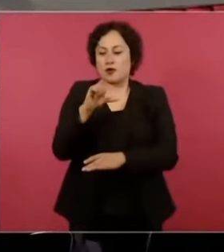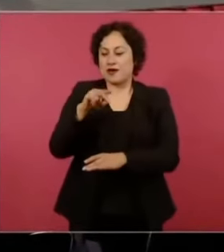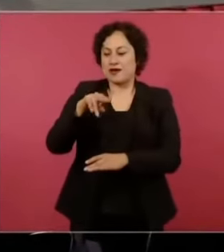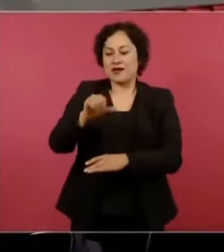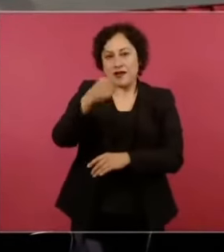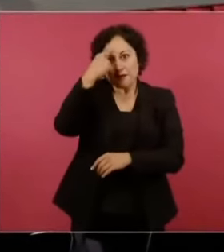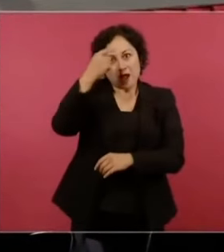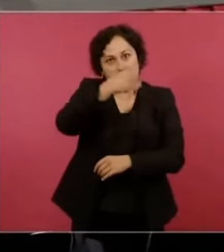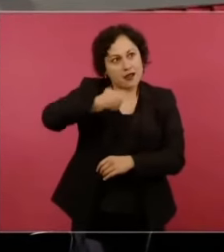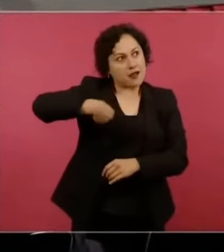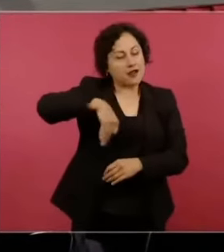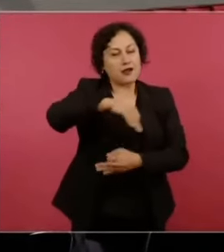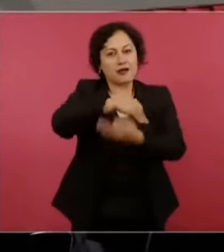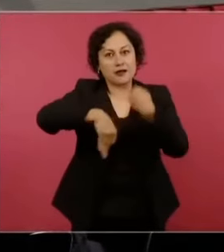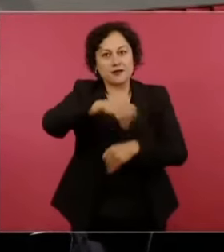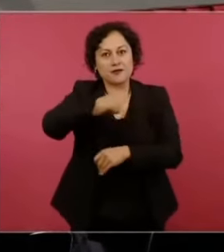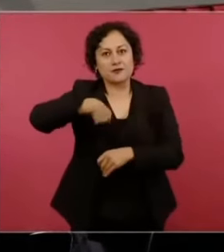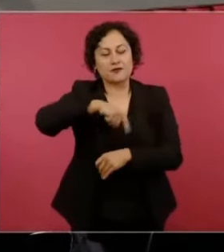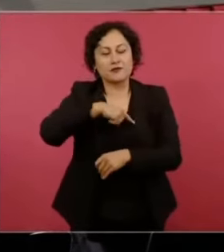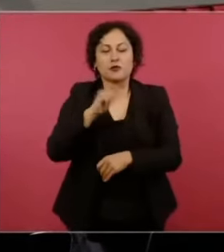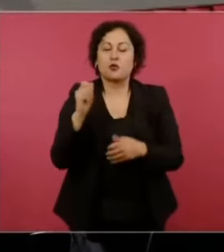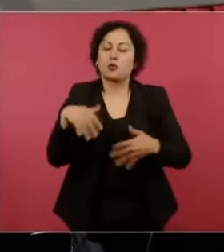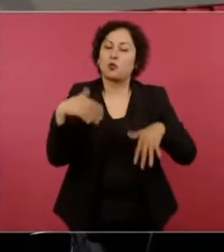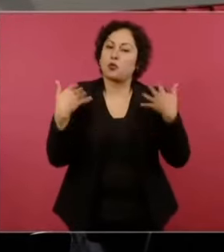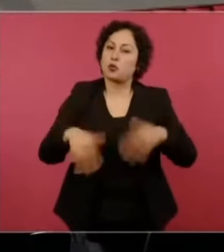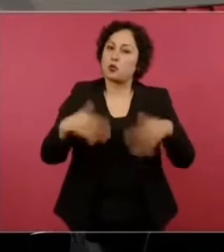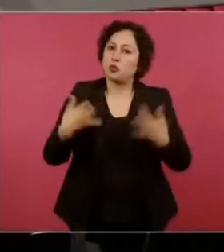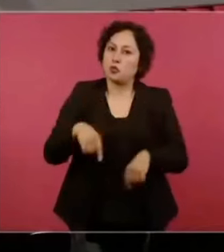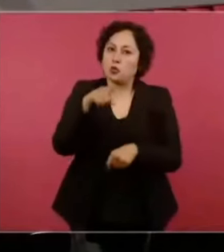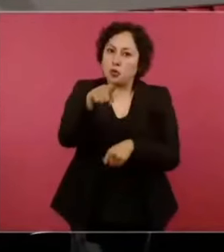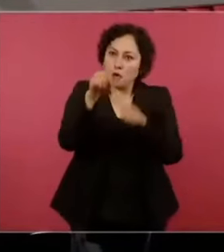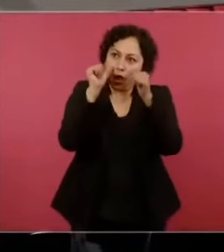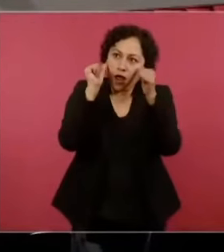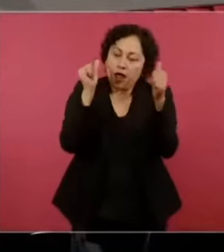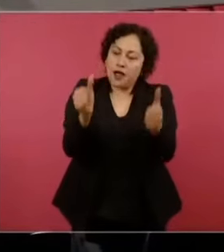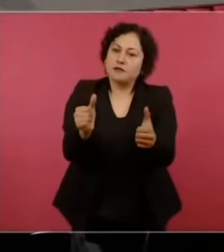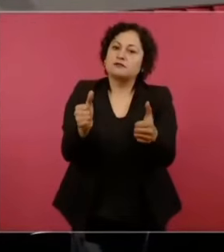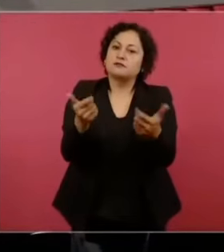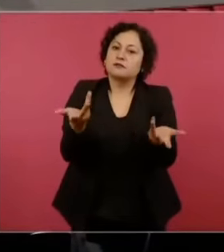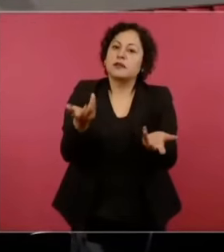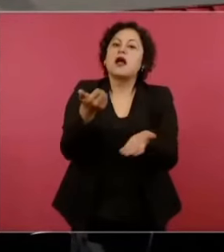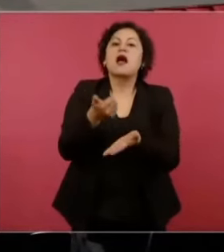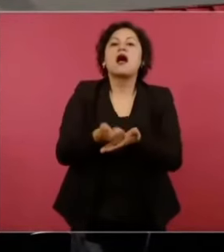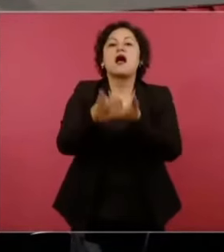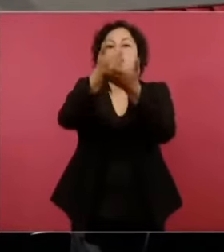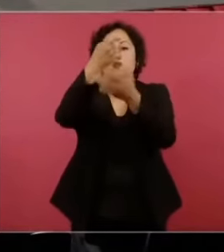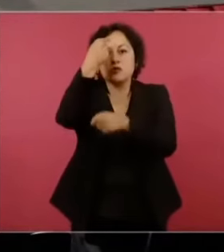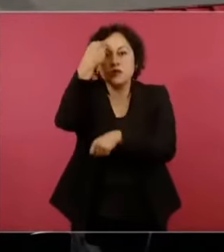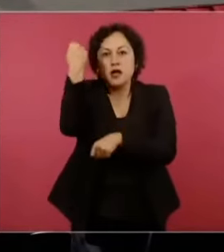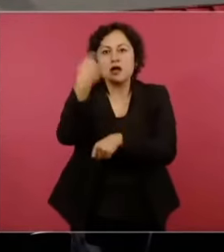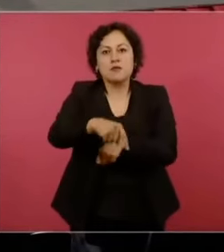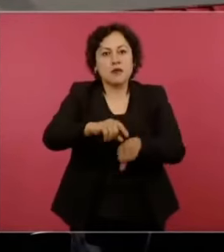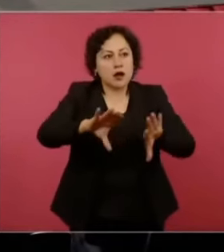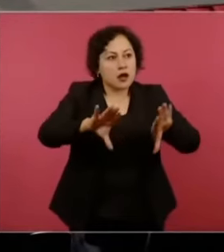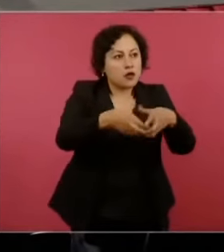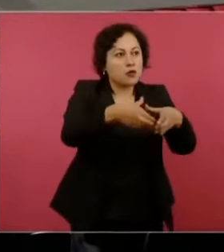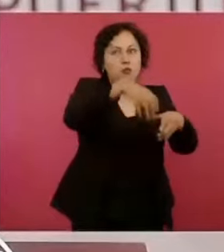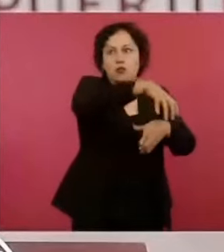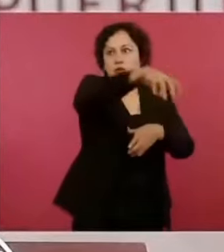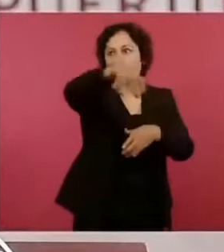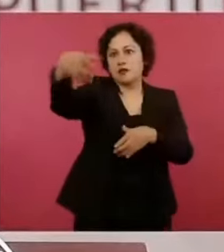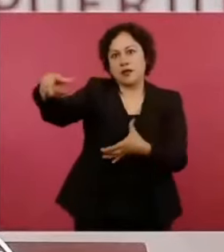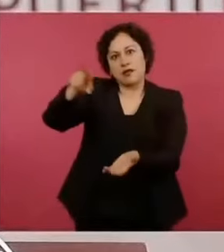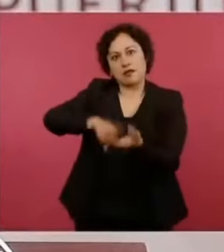las garantías a través de depositar el recurso económico en cada uno, en cada una de las comunidades del